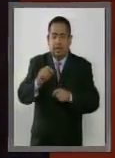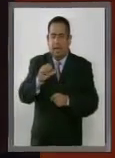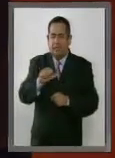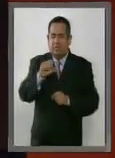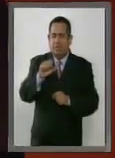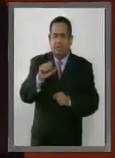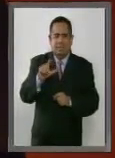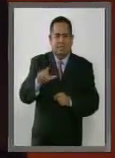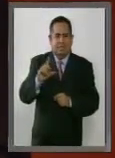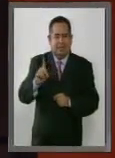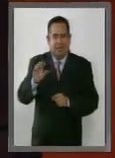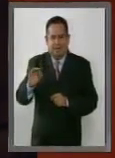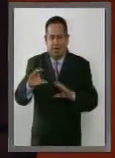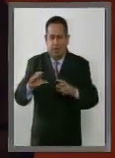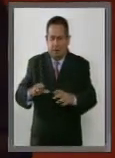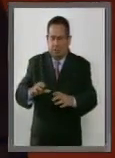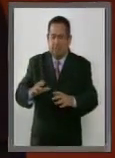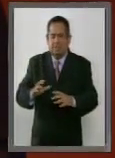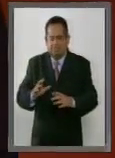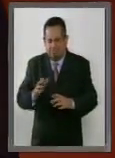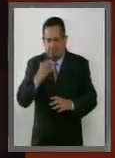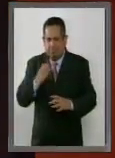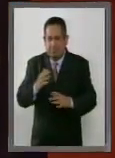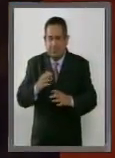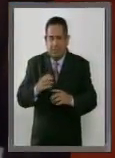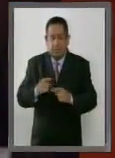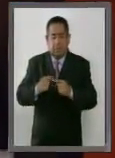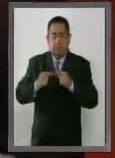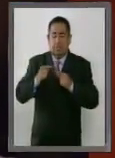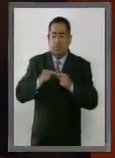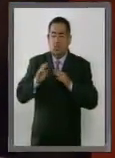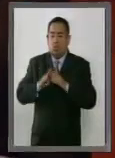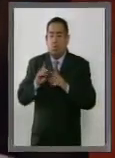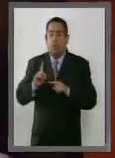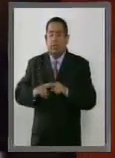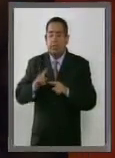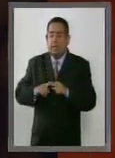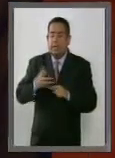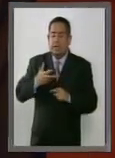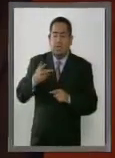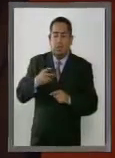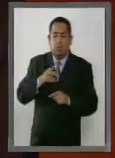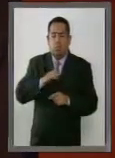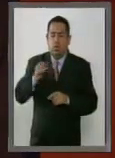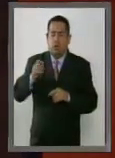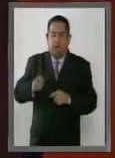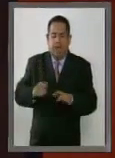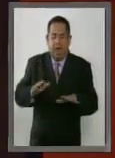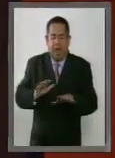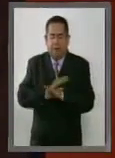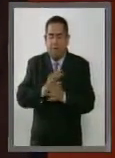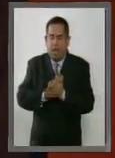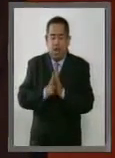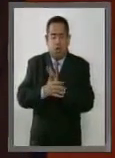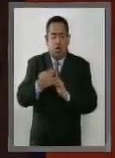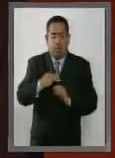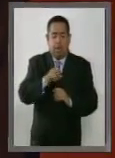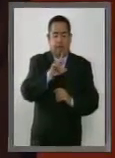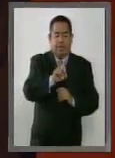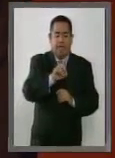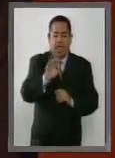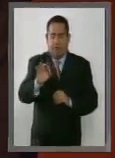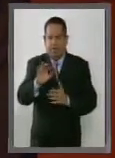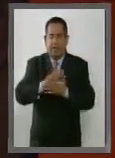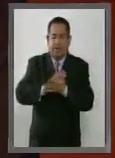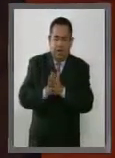Legislativa, revertir el esquema de facultades residuales y hasta cambiar el nombre del Distrito Federal